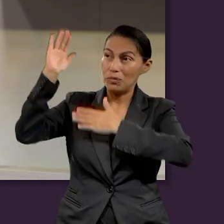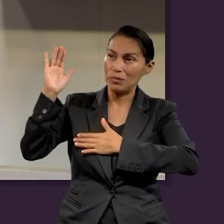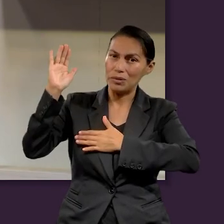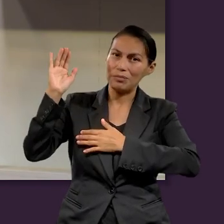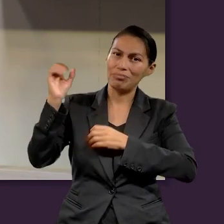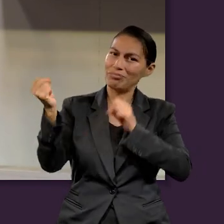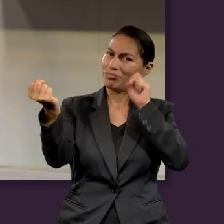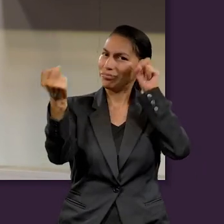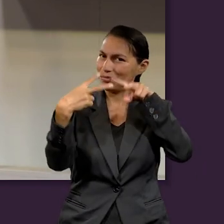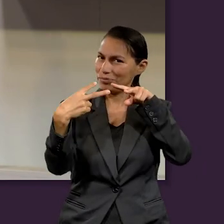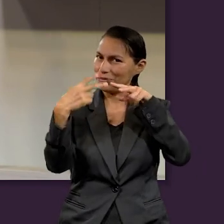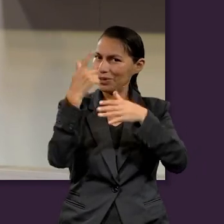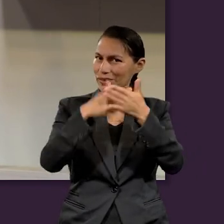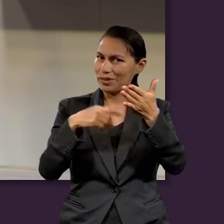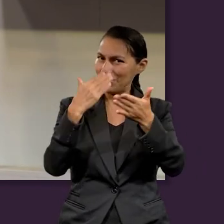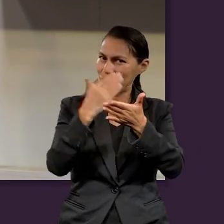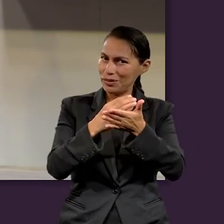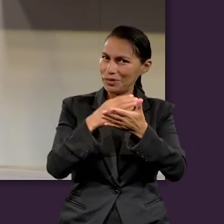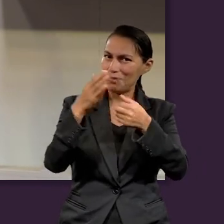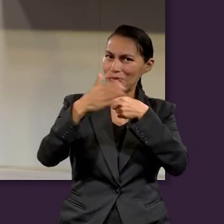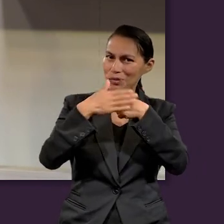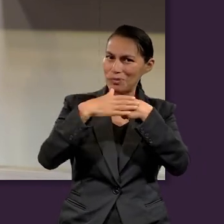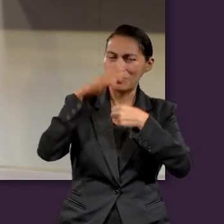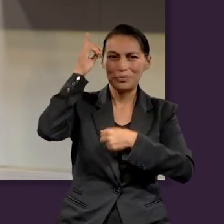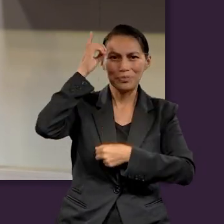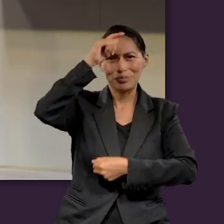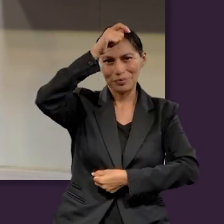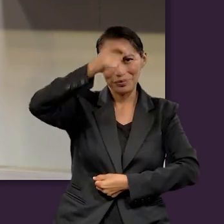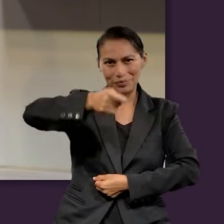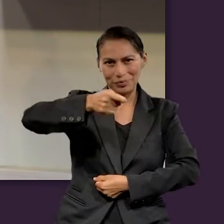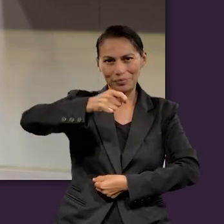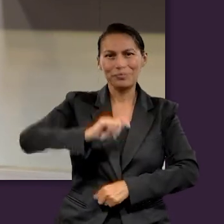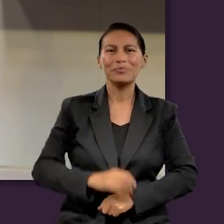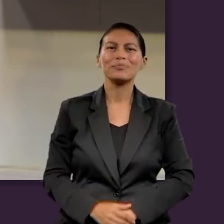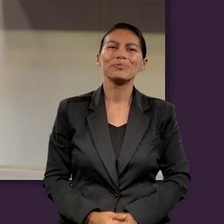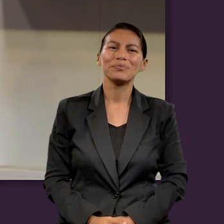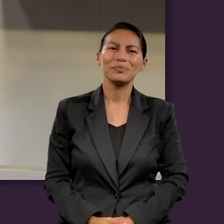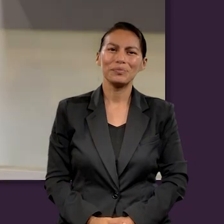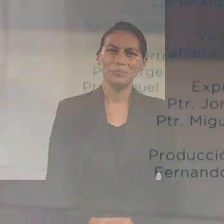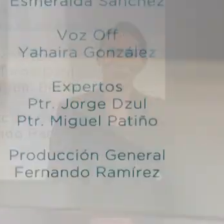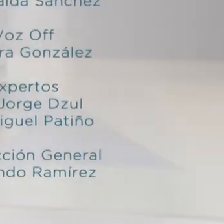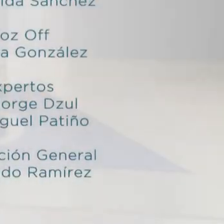la promesa del Espíritu Santo. Nos vemos en la próxima lección. Dios les bendiga.